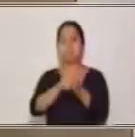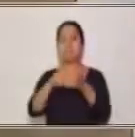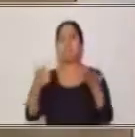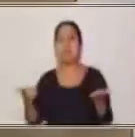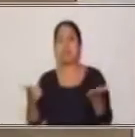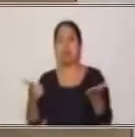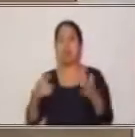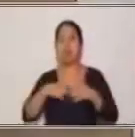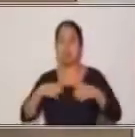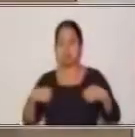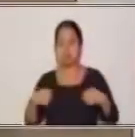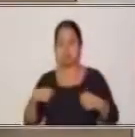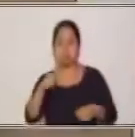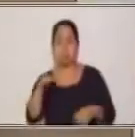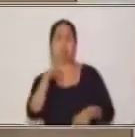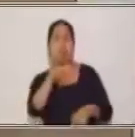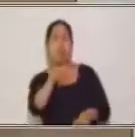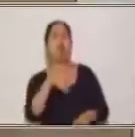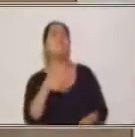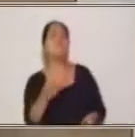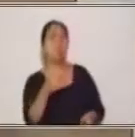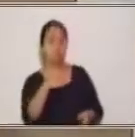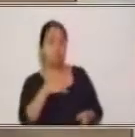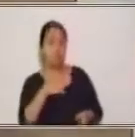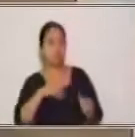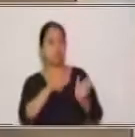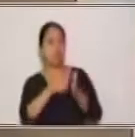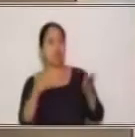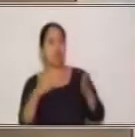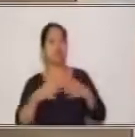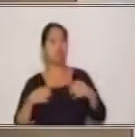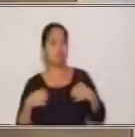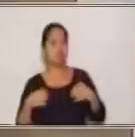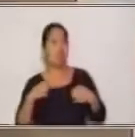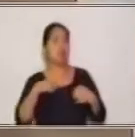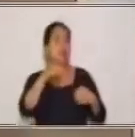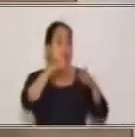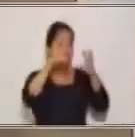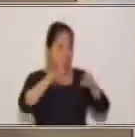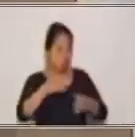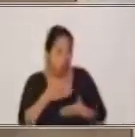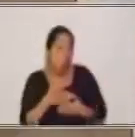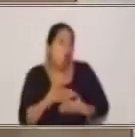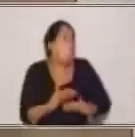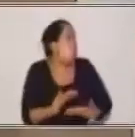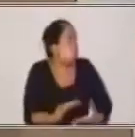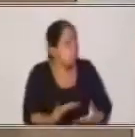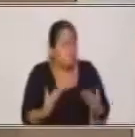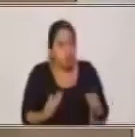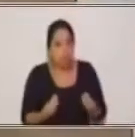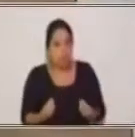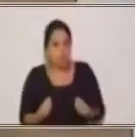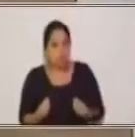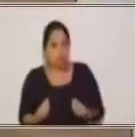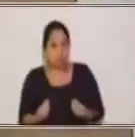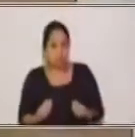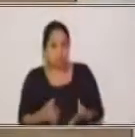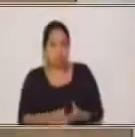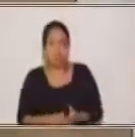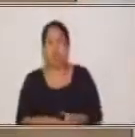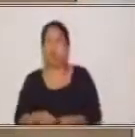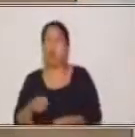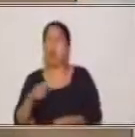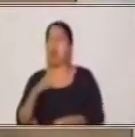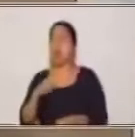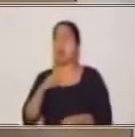vos tenés mi libro de ciencias. Estoy dirigiéndome a una persona que tengo mucha confianza y en algún momento puede ser hasta un reclamo. Si te das